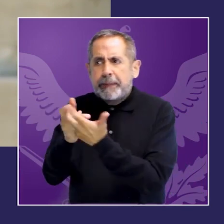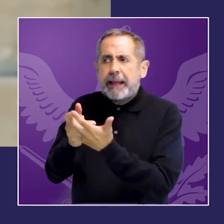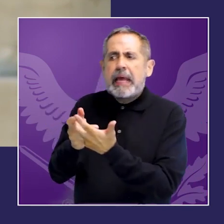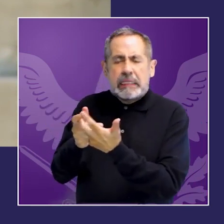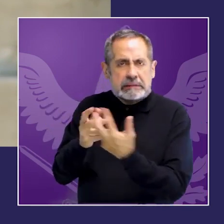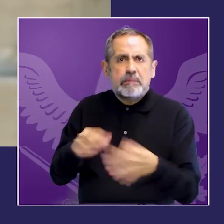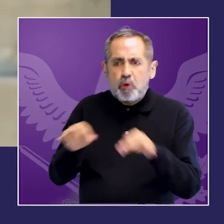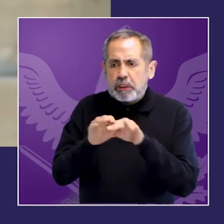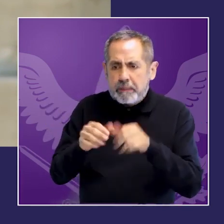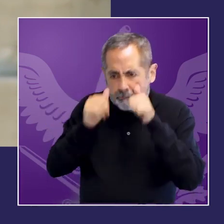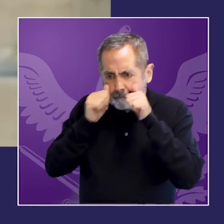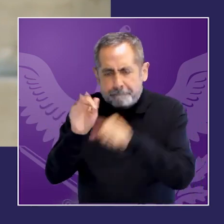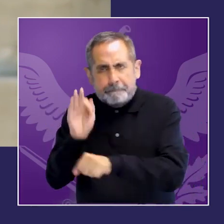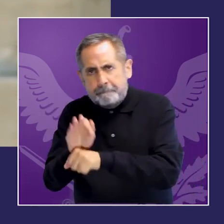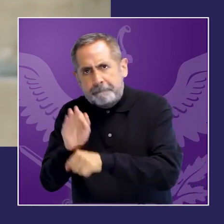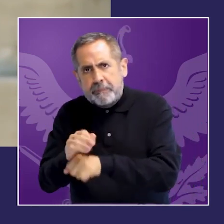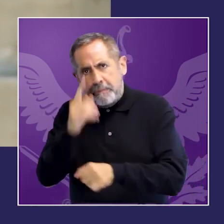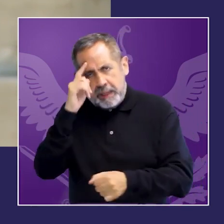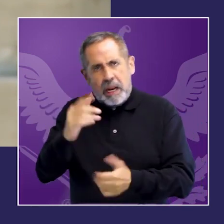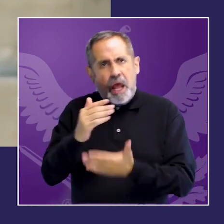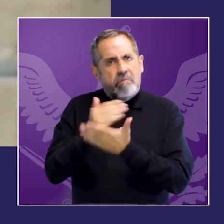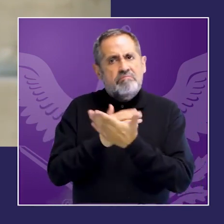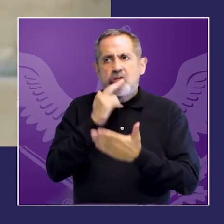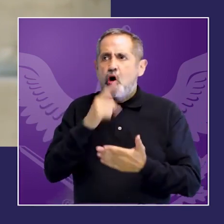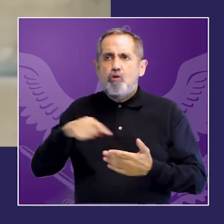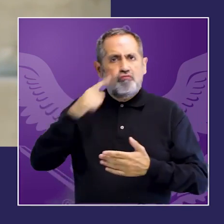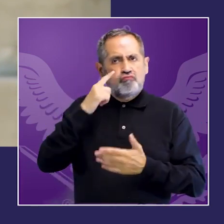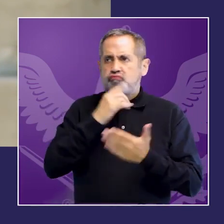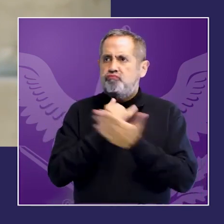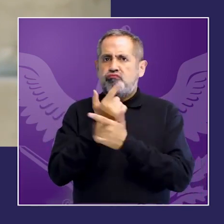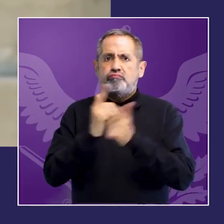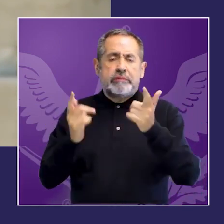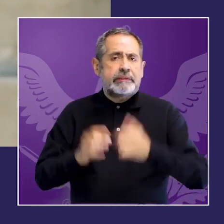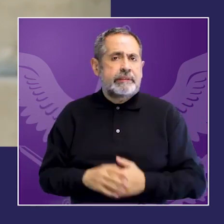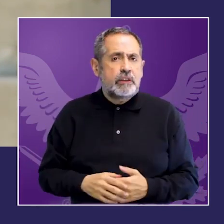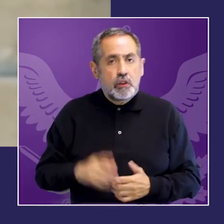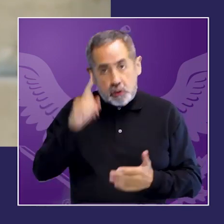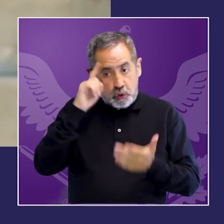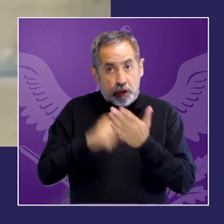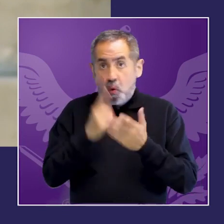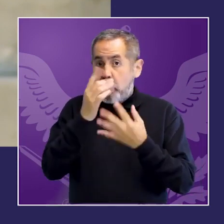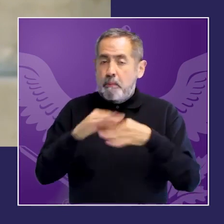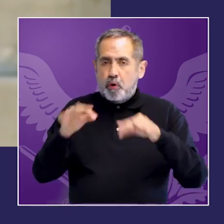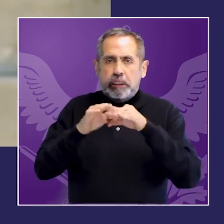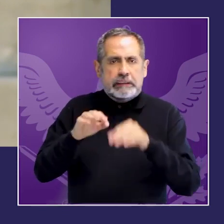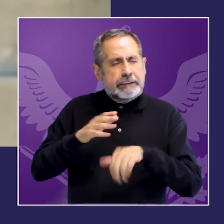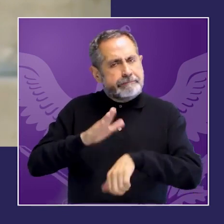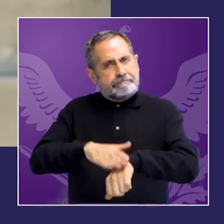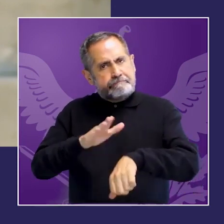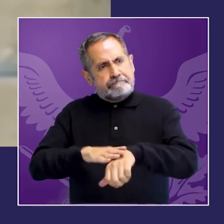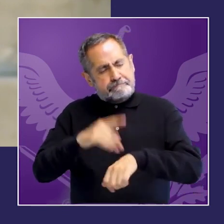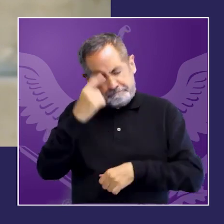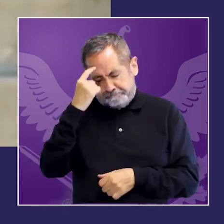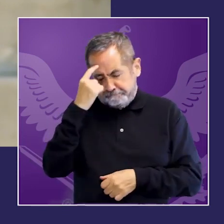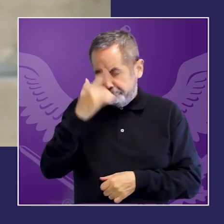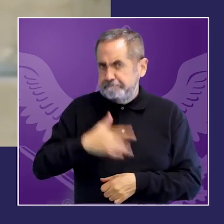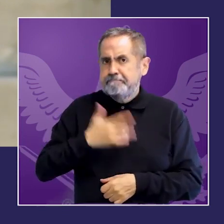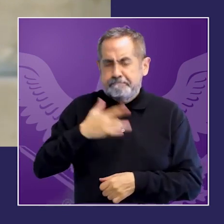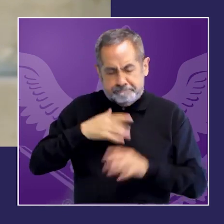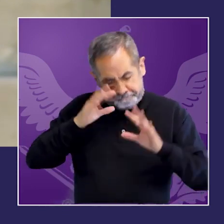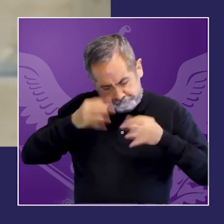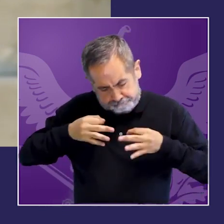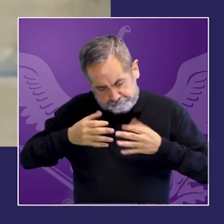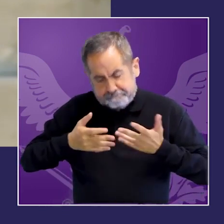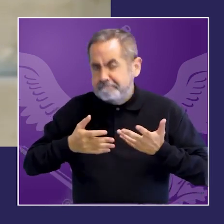hacer esta reflexión crítica justamente para fortalecer los avances alcanzados sin duda se avanzó muchísimo